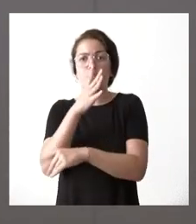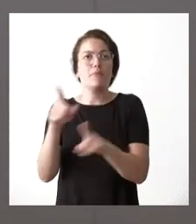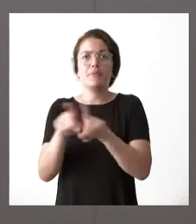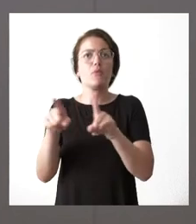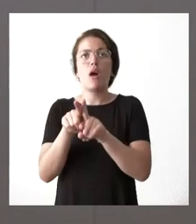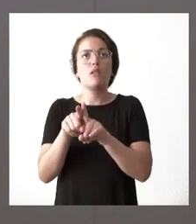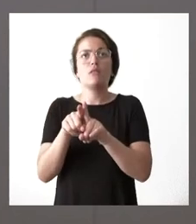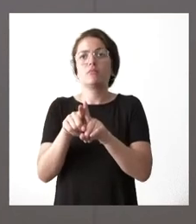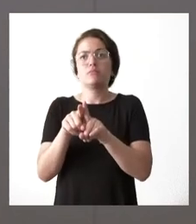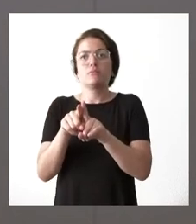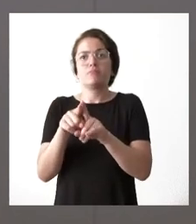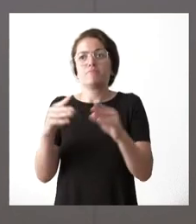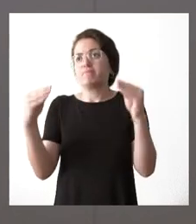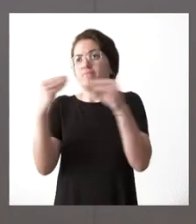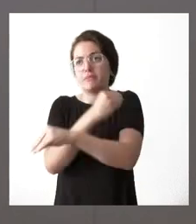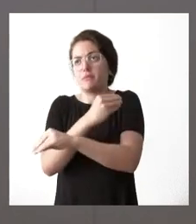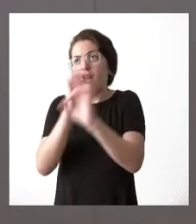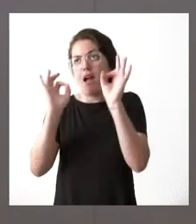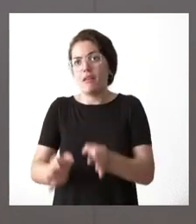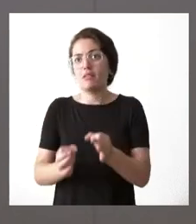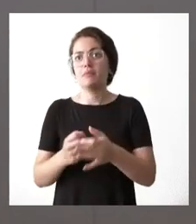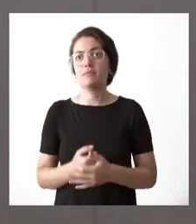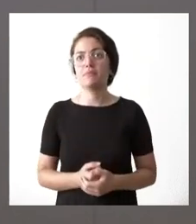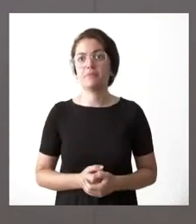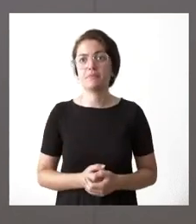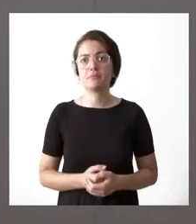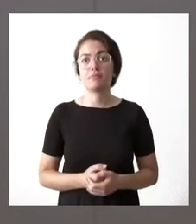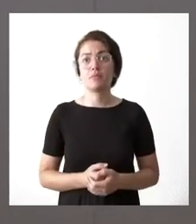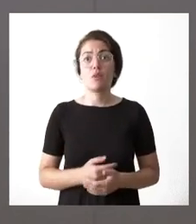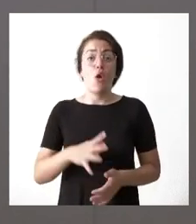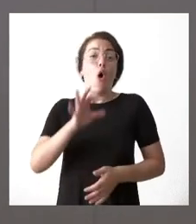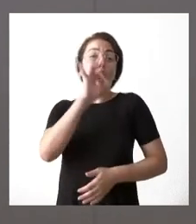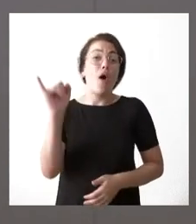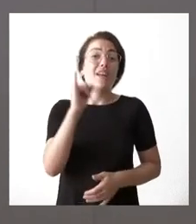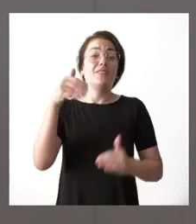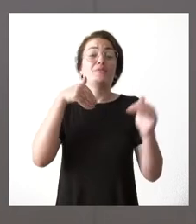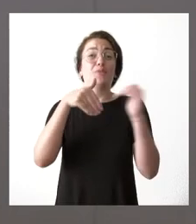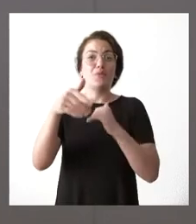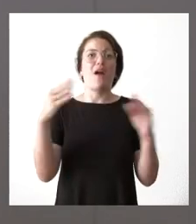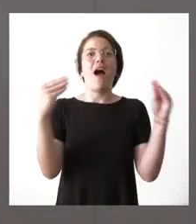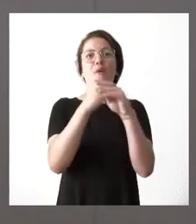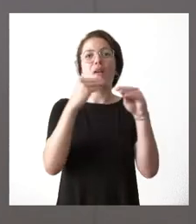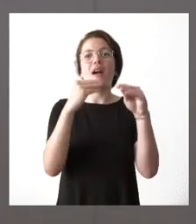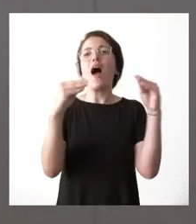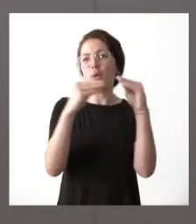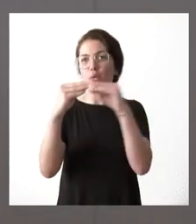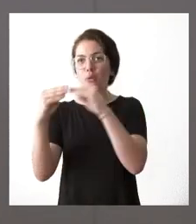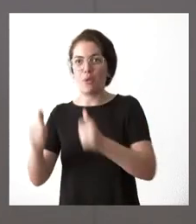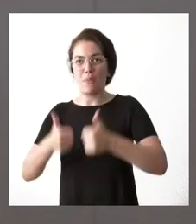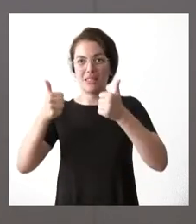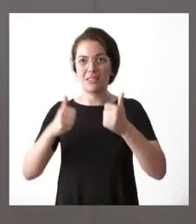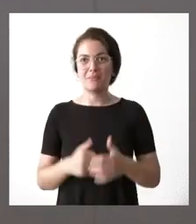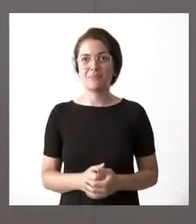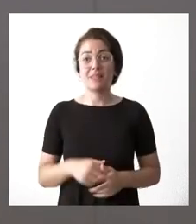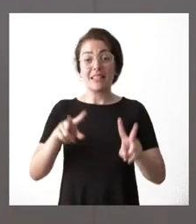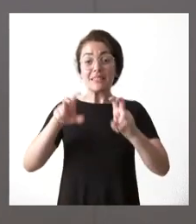de encuentro definitivo entre todas las partes pero ojalá al final sean muchos más los acuerdos que los desacuerdos en relación con la empresa te insiste en que usted me